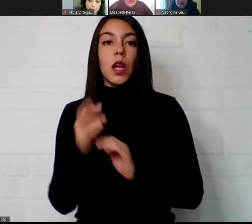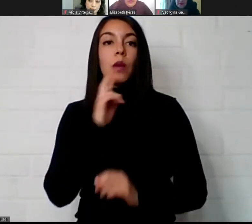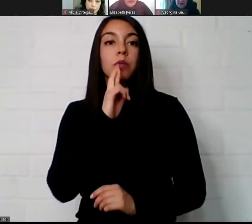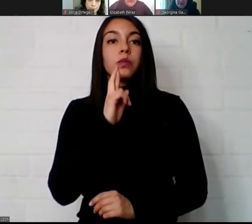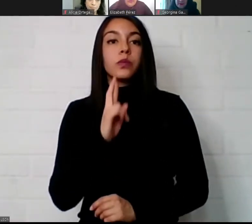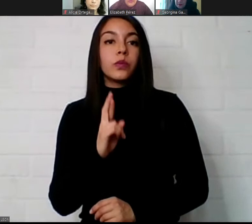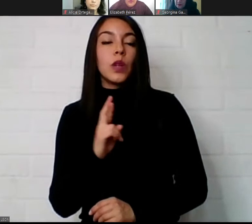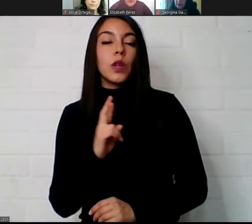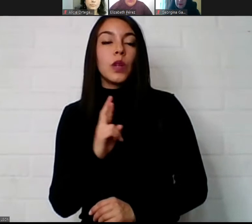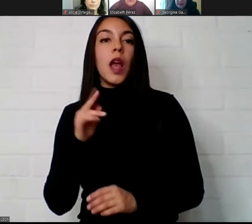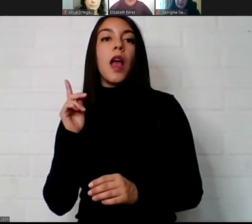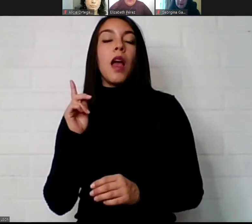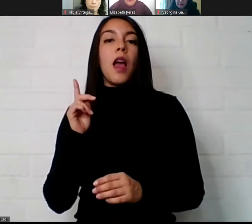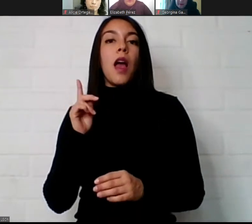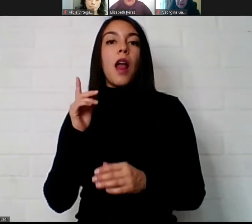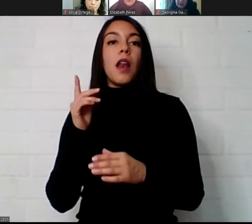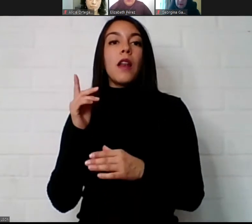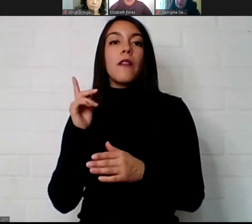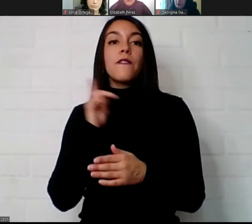al final de las tres presentaciones